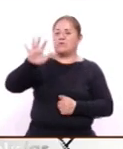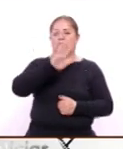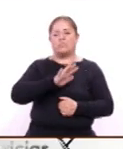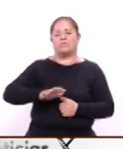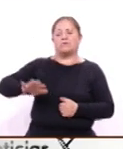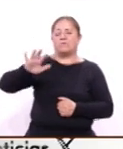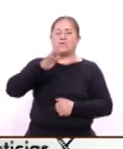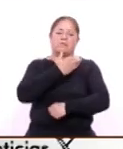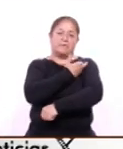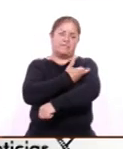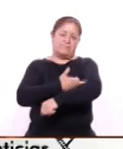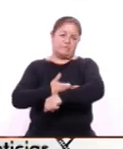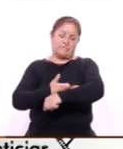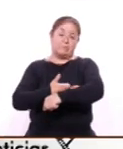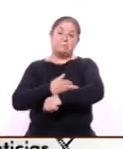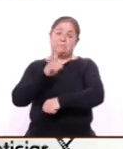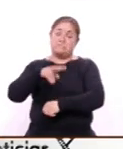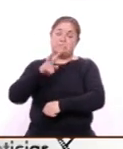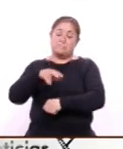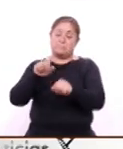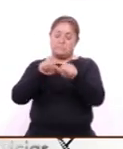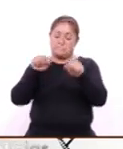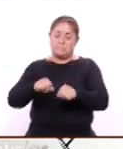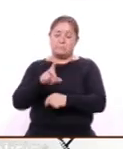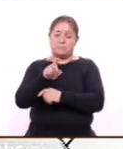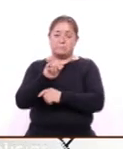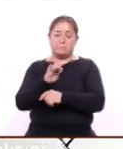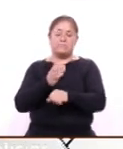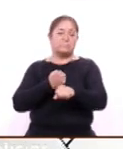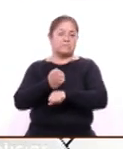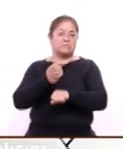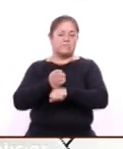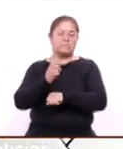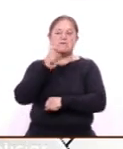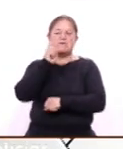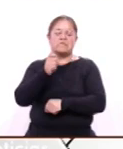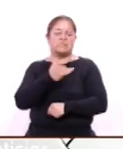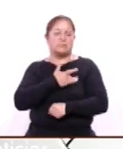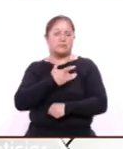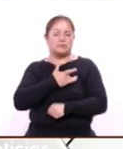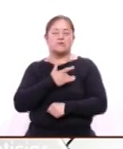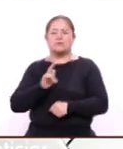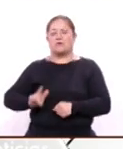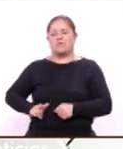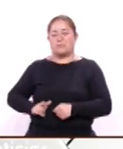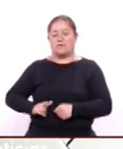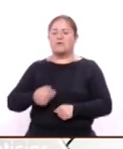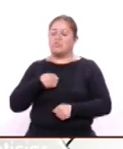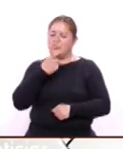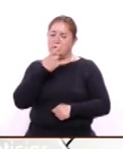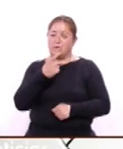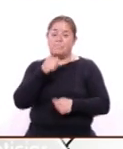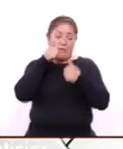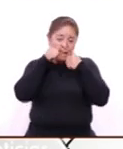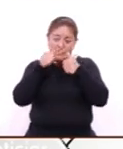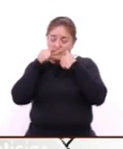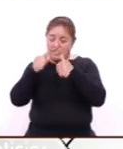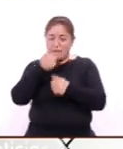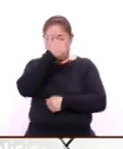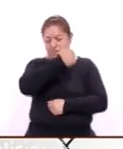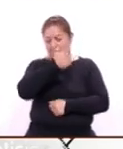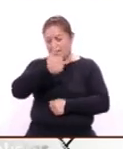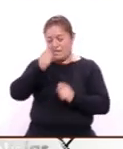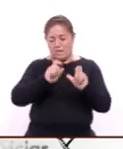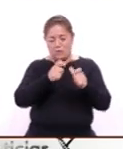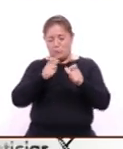porque la verdad es que el sistema estatal es el corazón del gobierno como yo digo porque atiende a cada sector de la